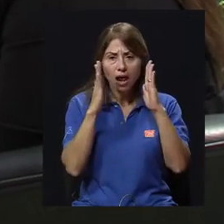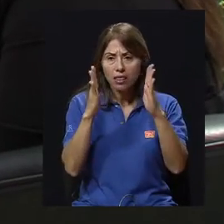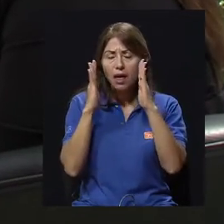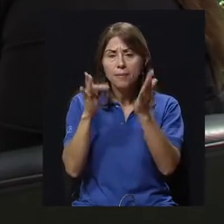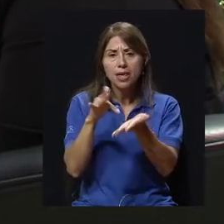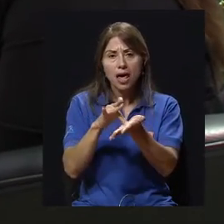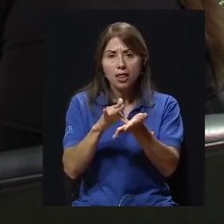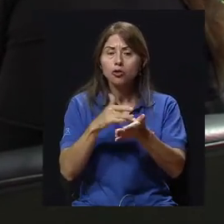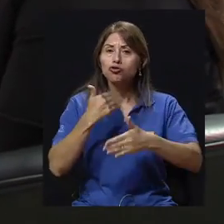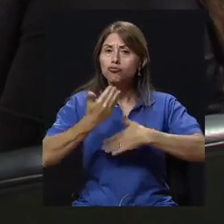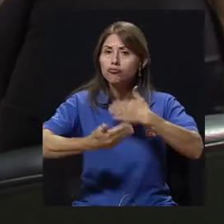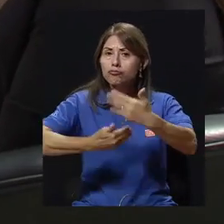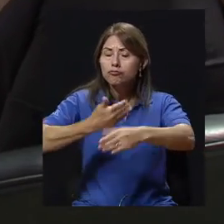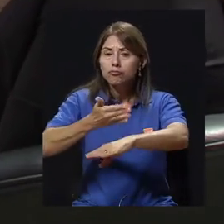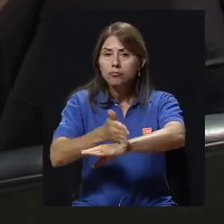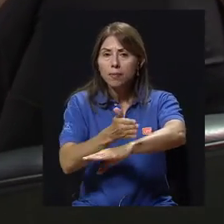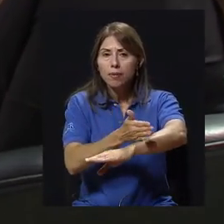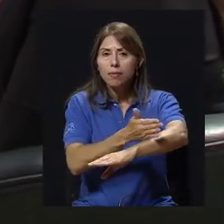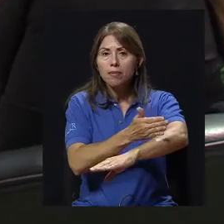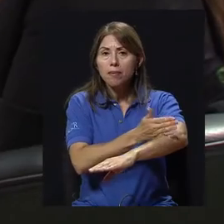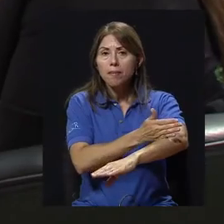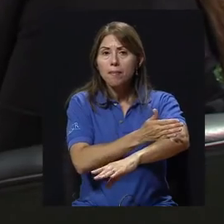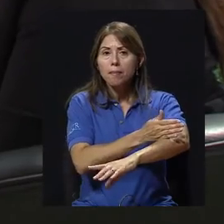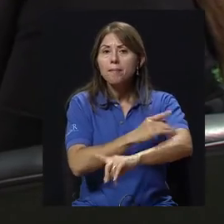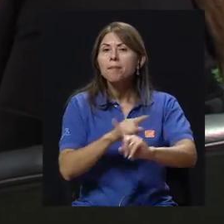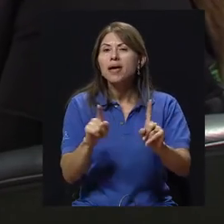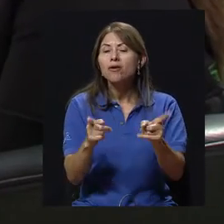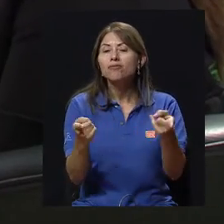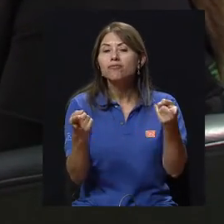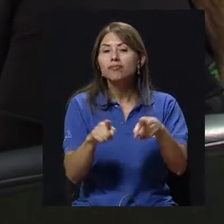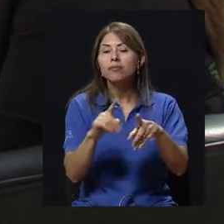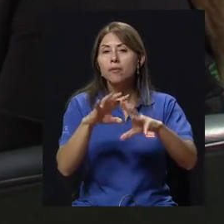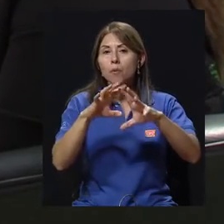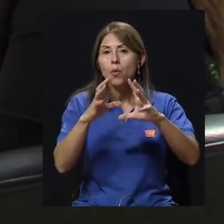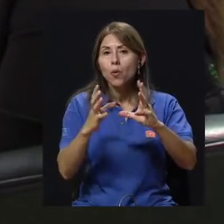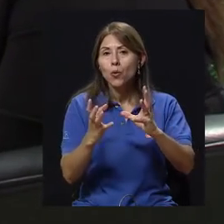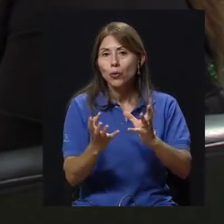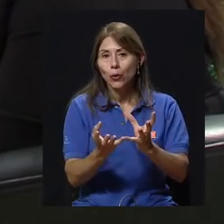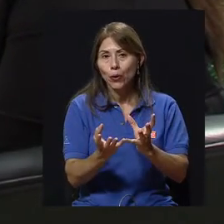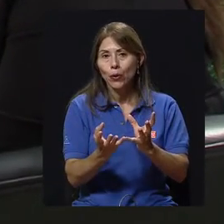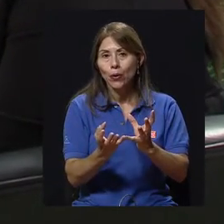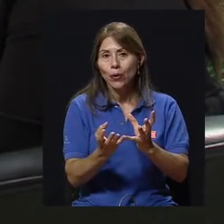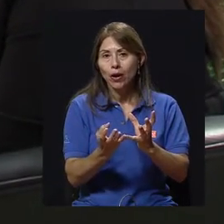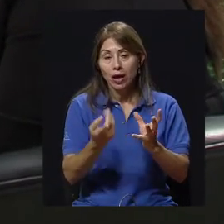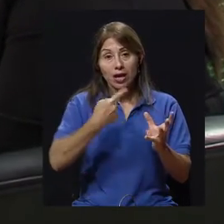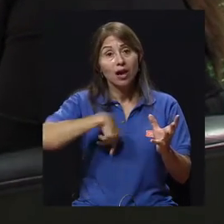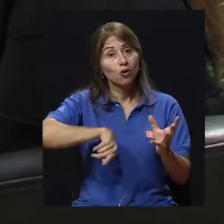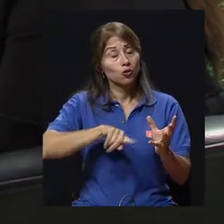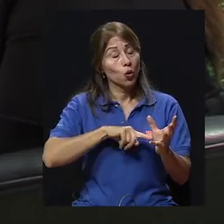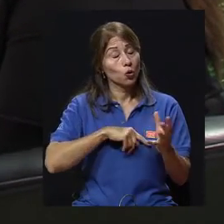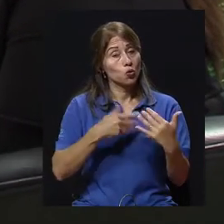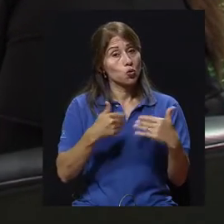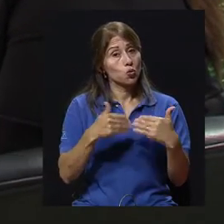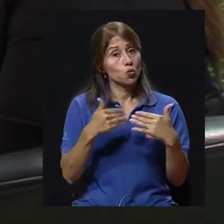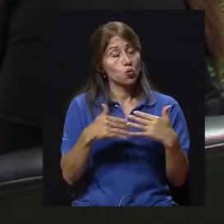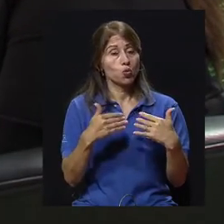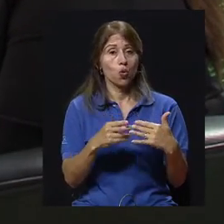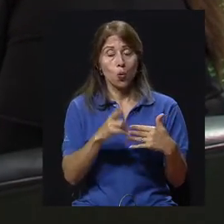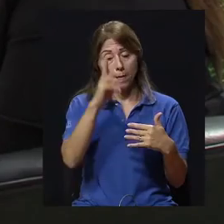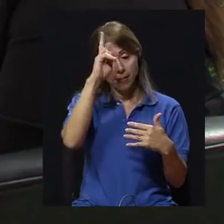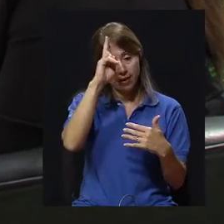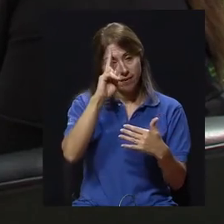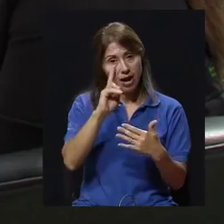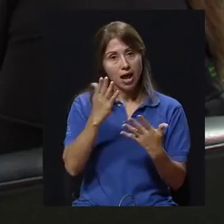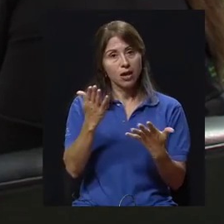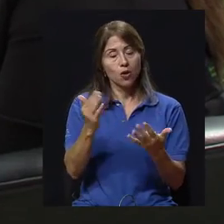Sin embargo, lo que ocurre en el mundo, que nosotros en cierta manera tenemos un grado de privilegio con la seguridad